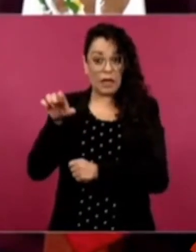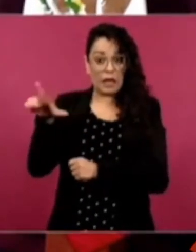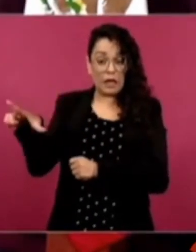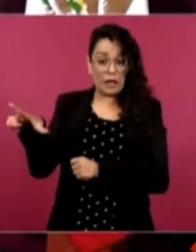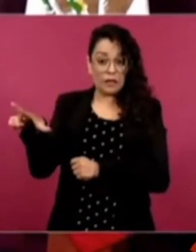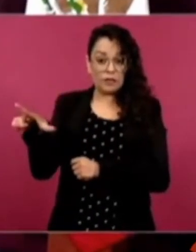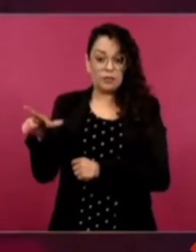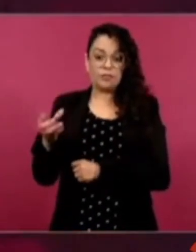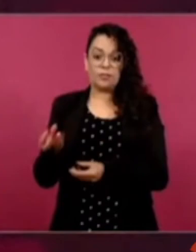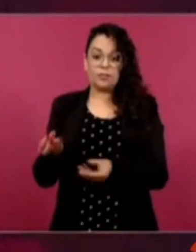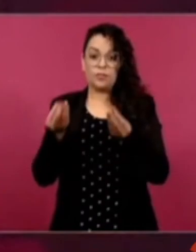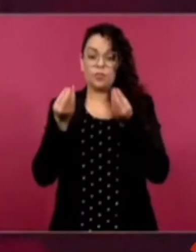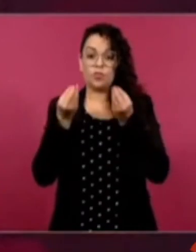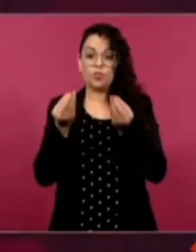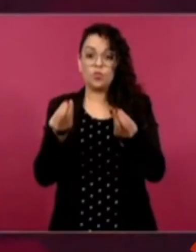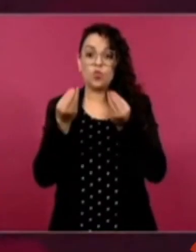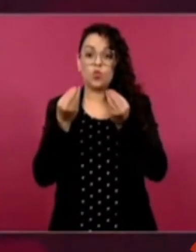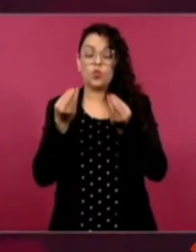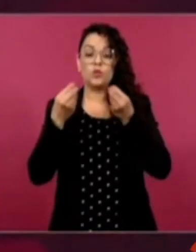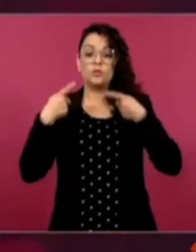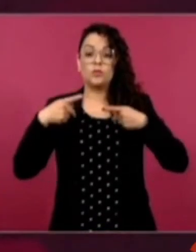en clase media.